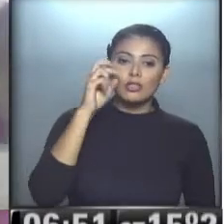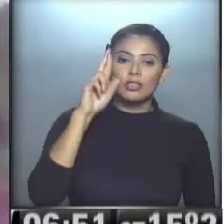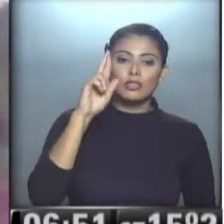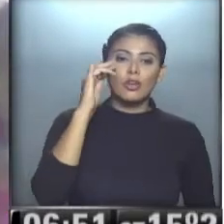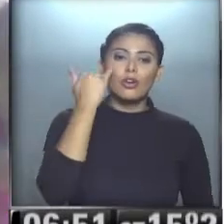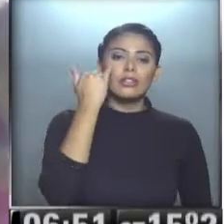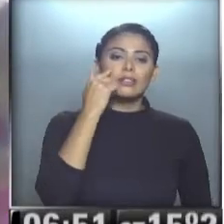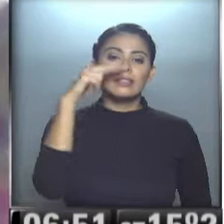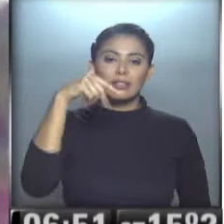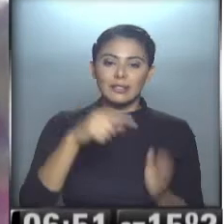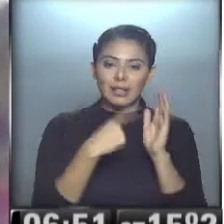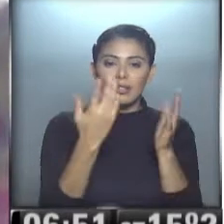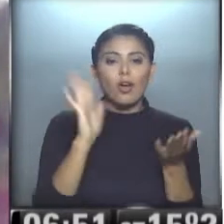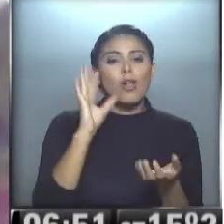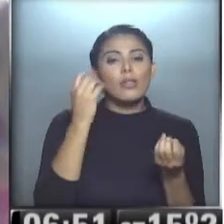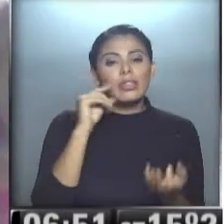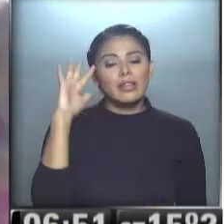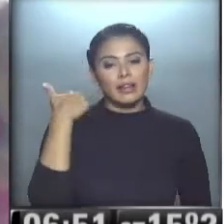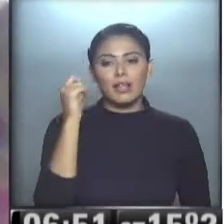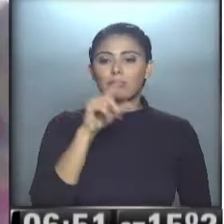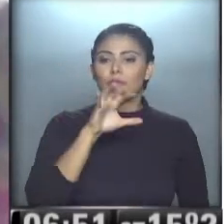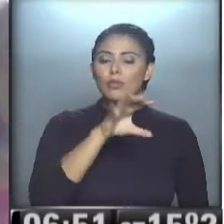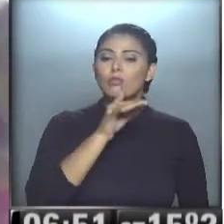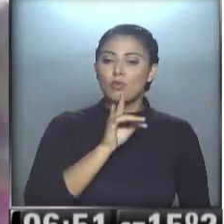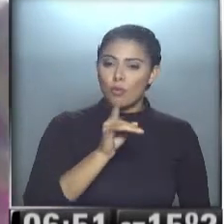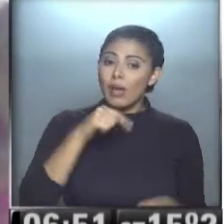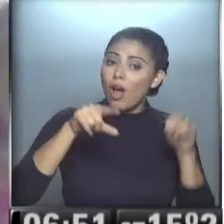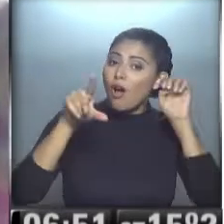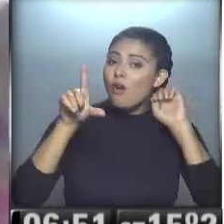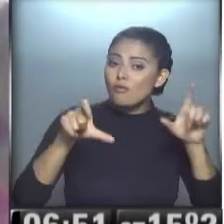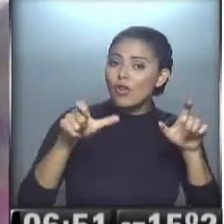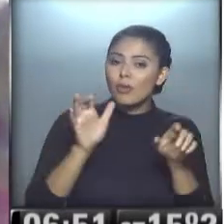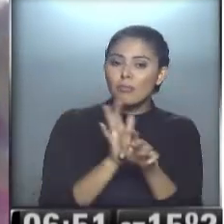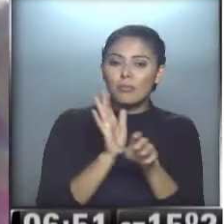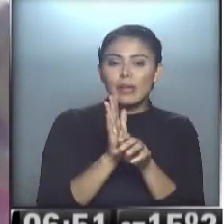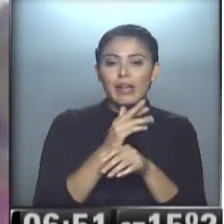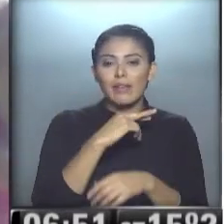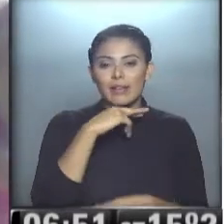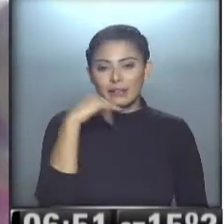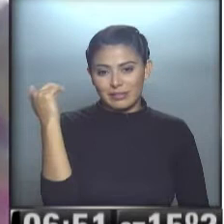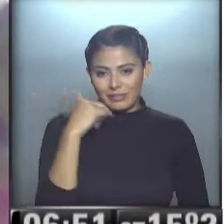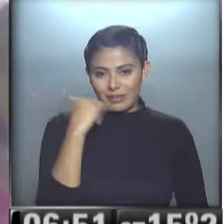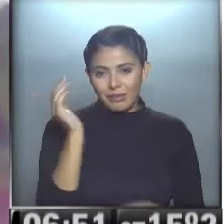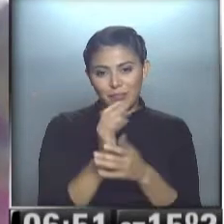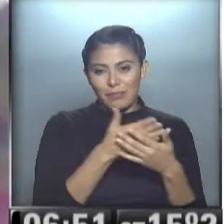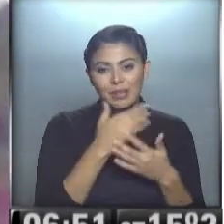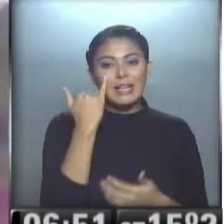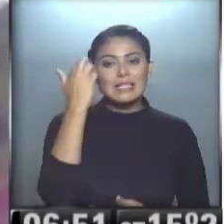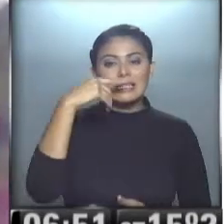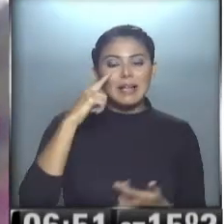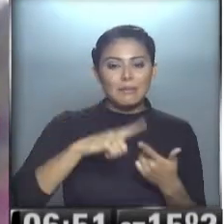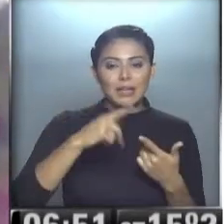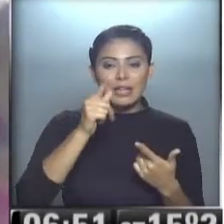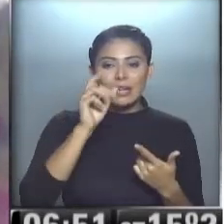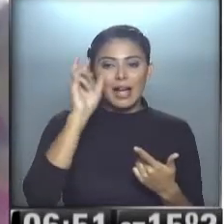buen día Nadia. Somos de Concepción, Tucumán. Te mandamos una fotito con mis bebés. Llame y Karen y saludos